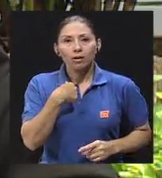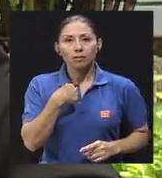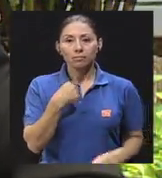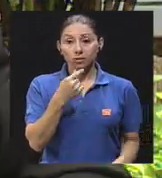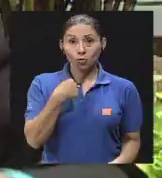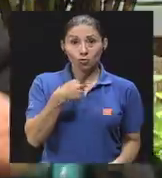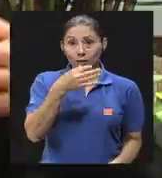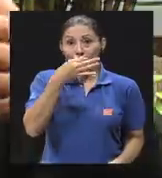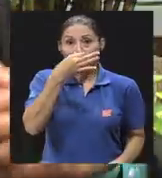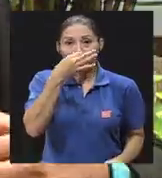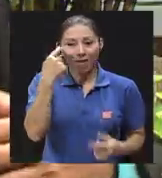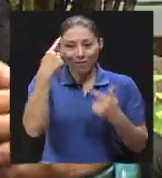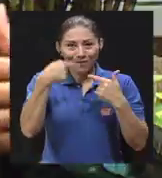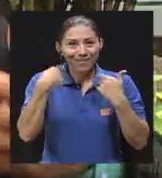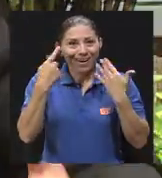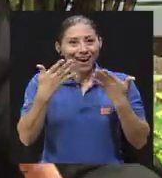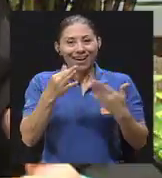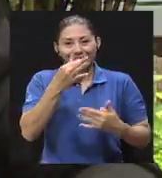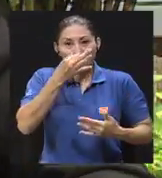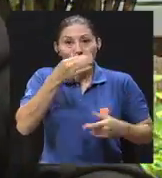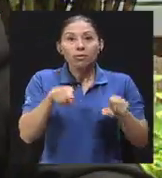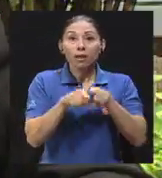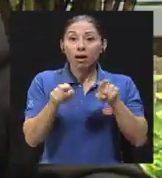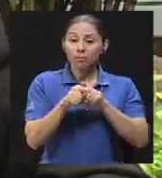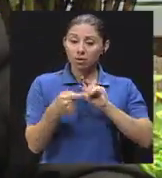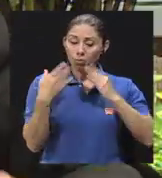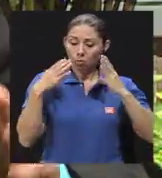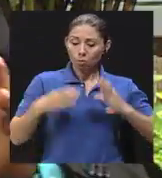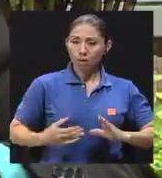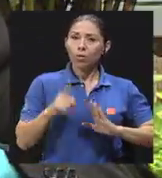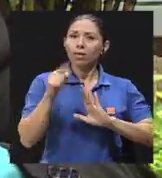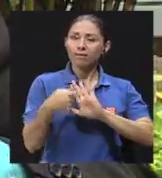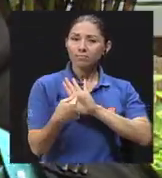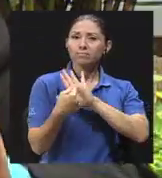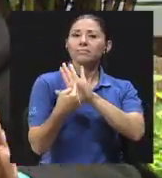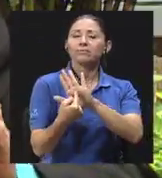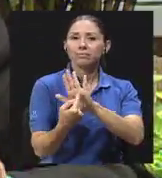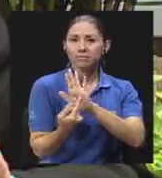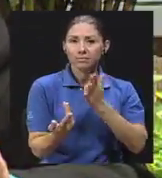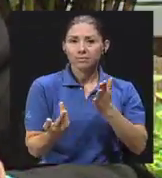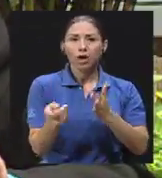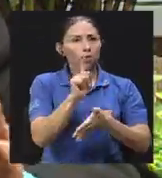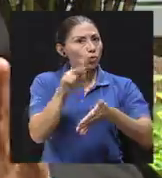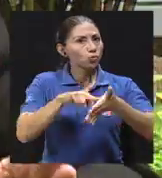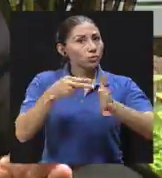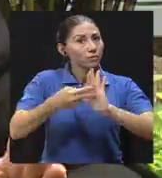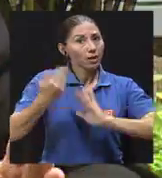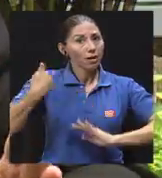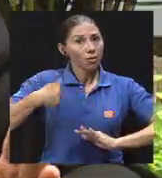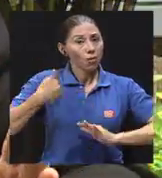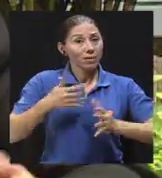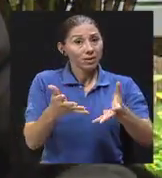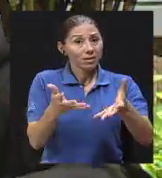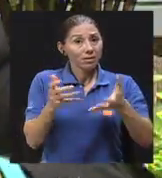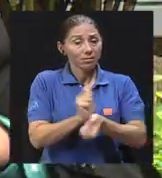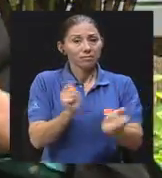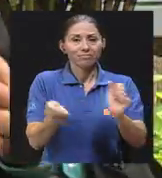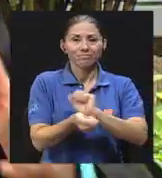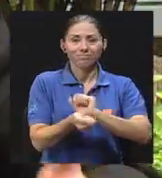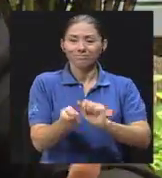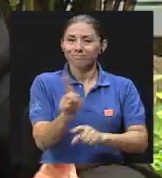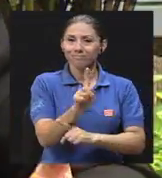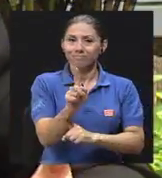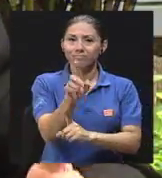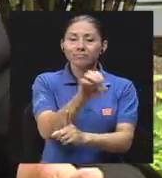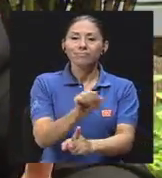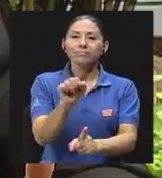enamorado, entonces es expresar también a través del cuerpo, entonces no es que el hombre quiere cambiar, es que la